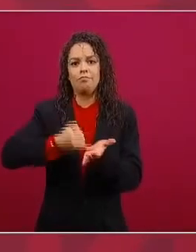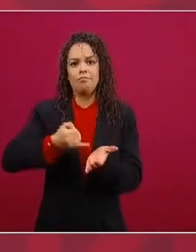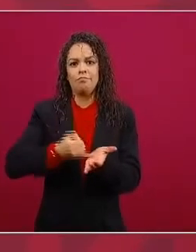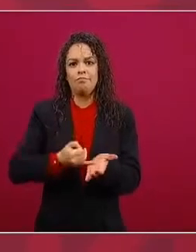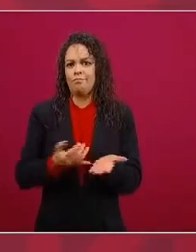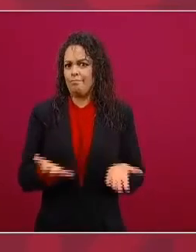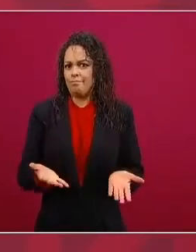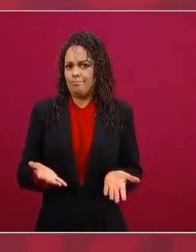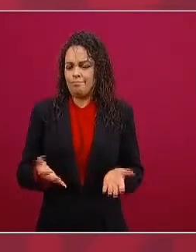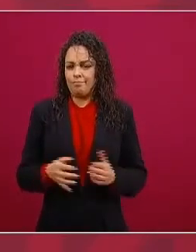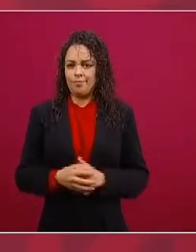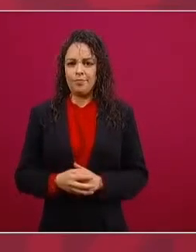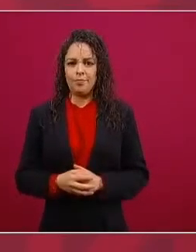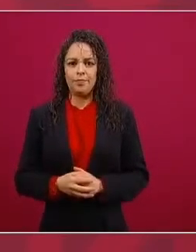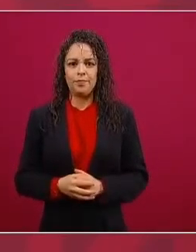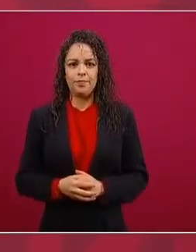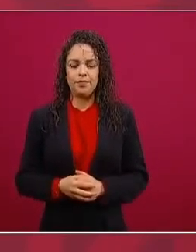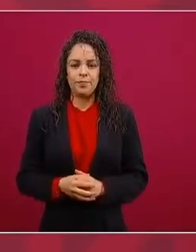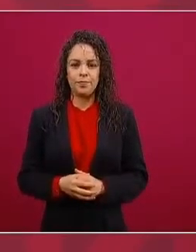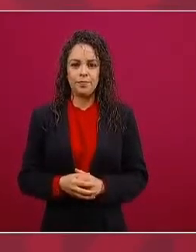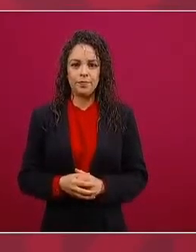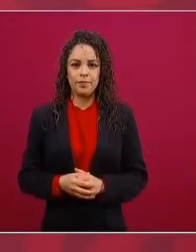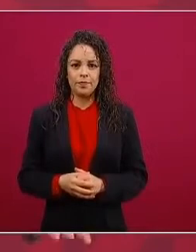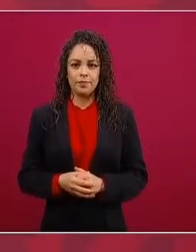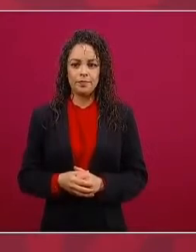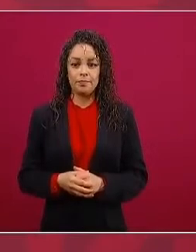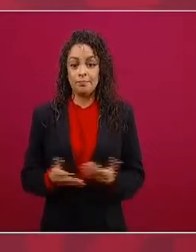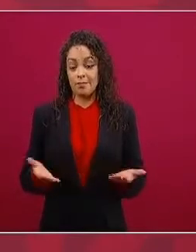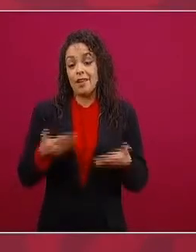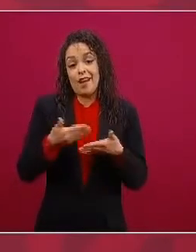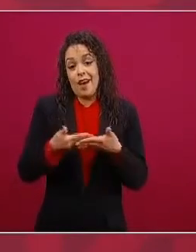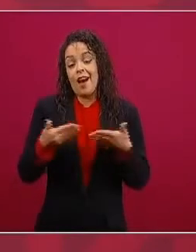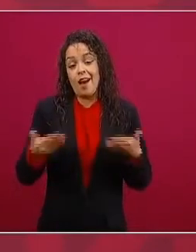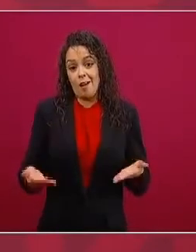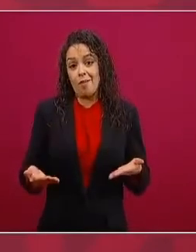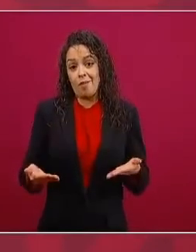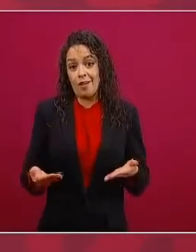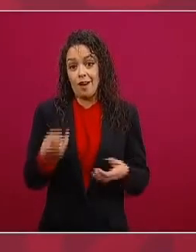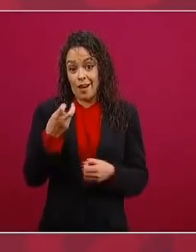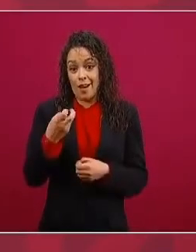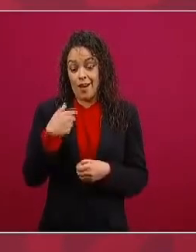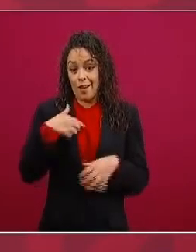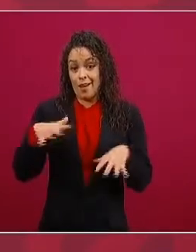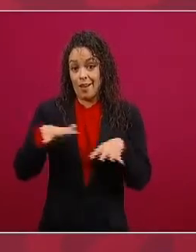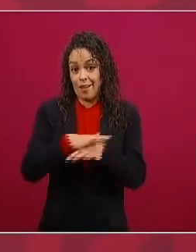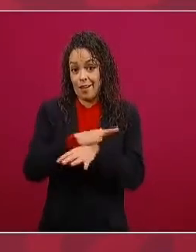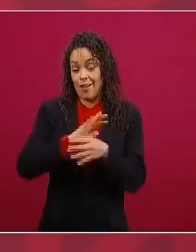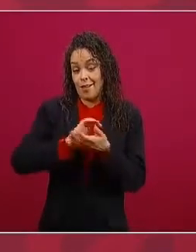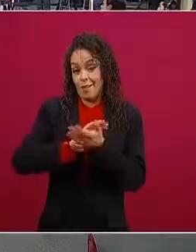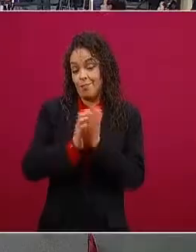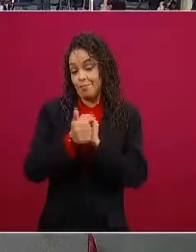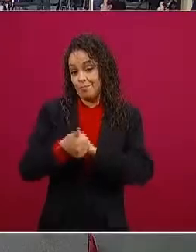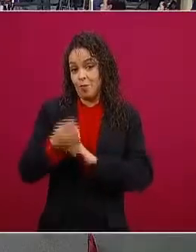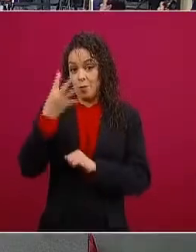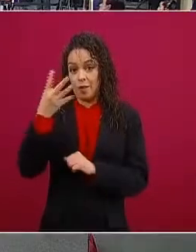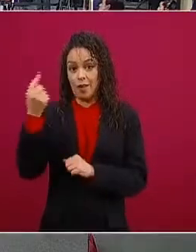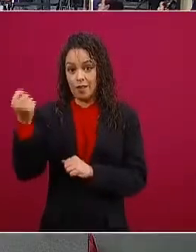entonces pues ahora hay que pagar como pagaban todos